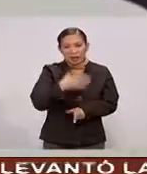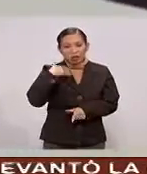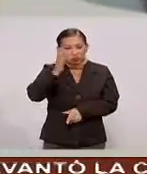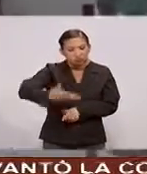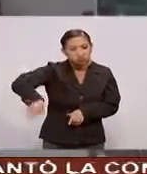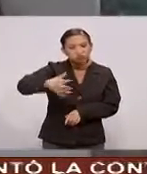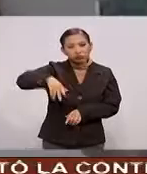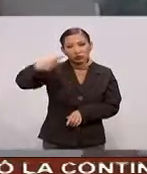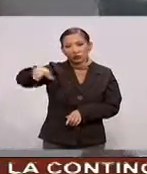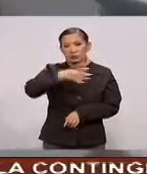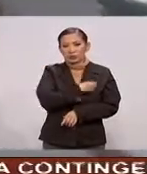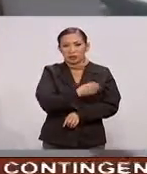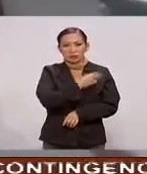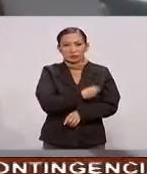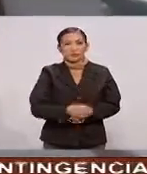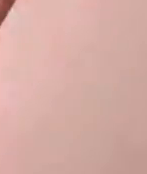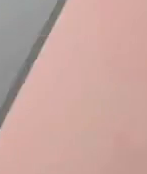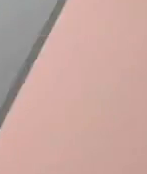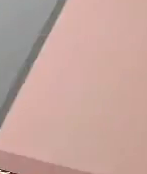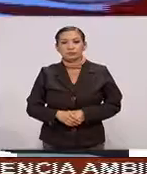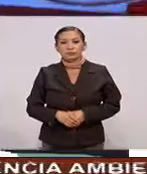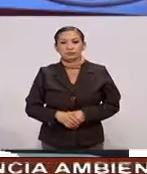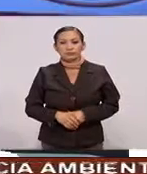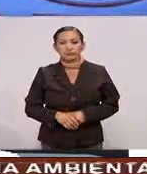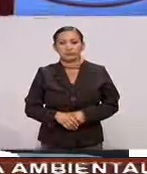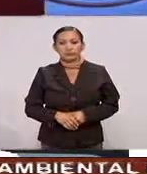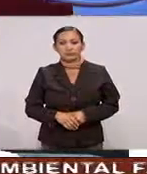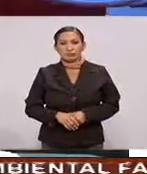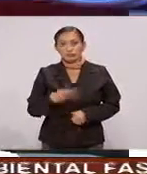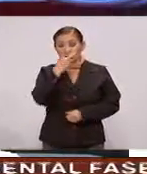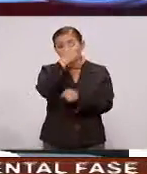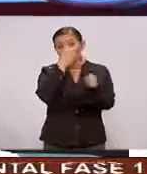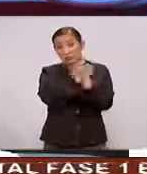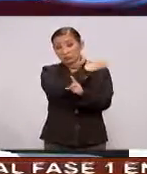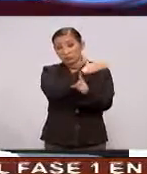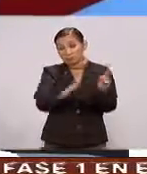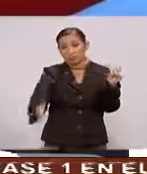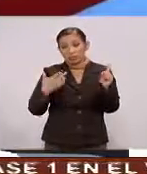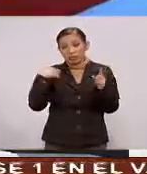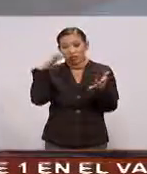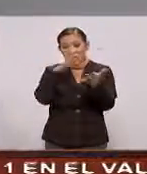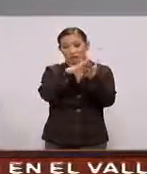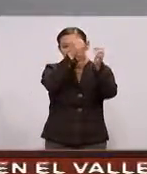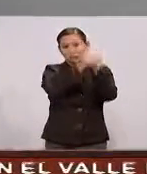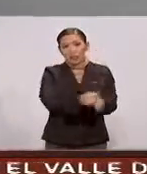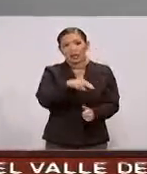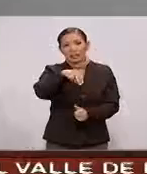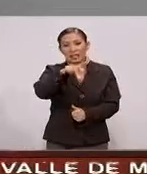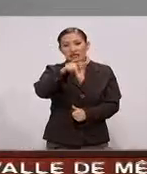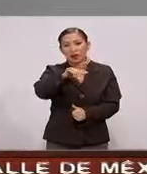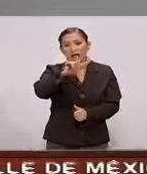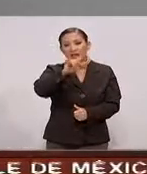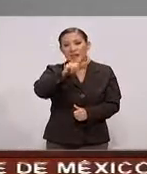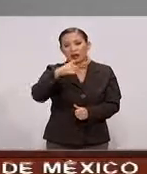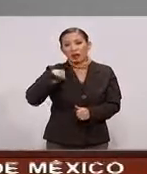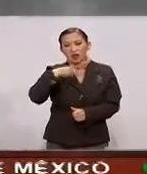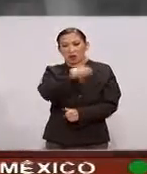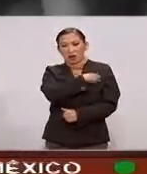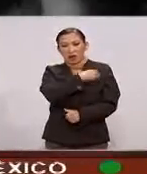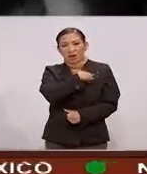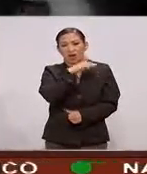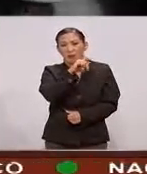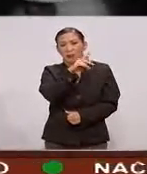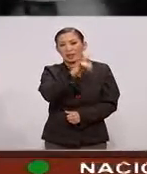búsqueda De sus hijos Después de dos años Y medio De estar en prisión Nestora Salgado Comandante De la policía